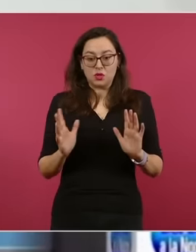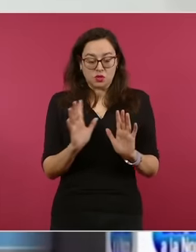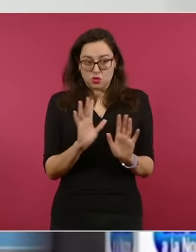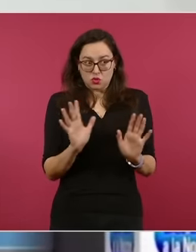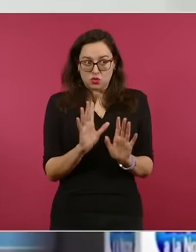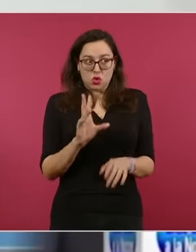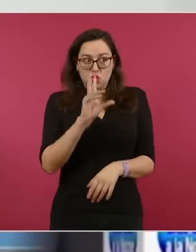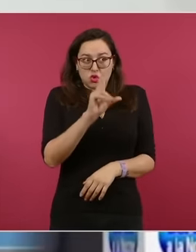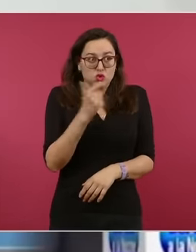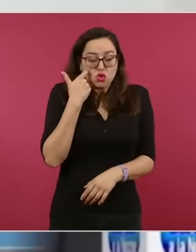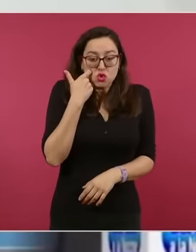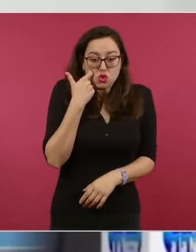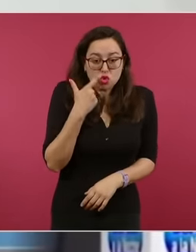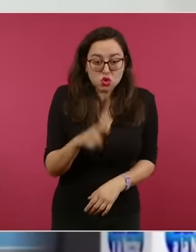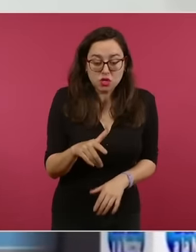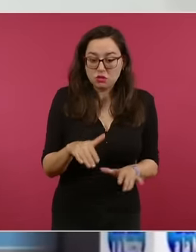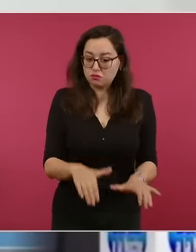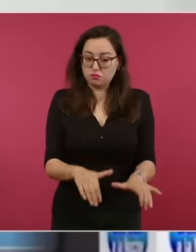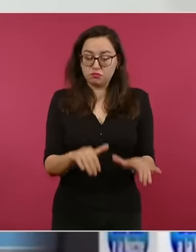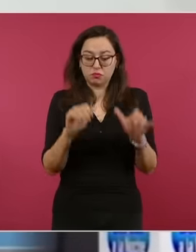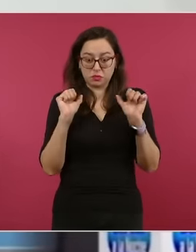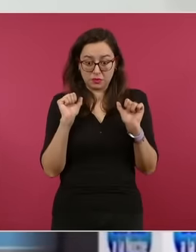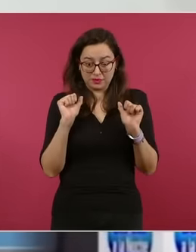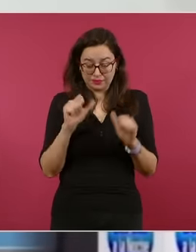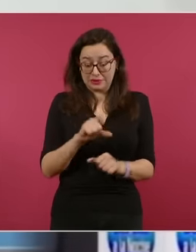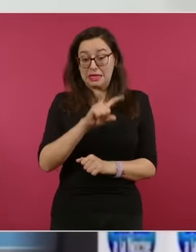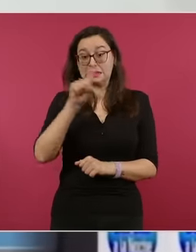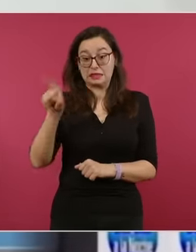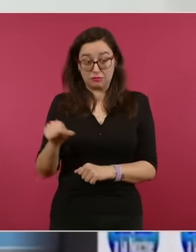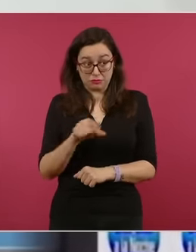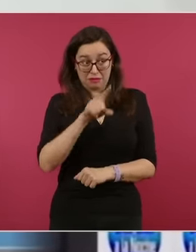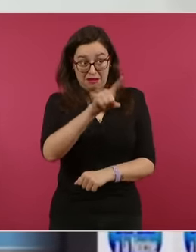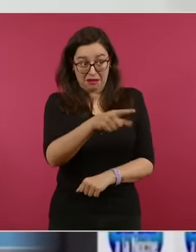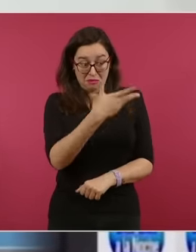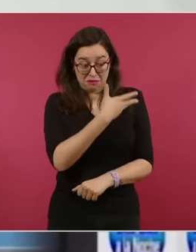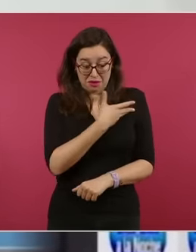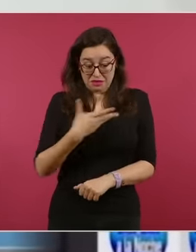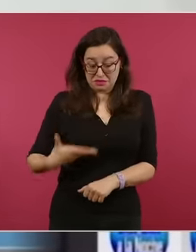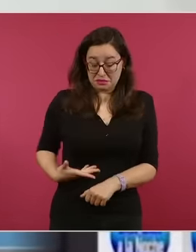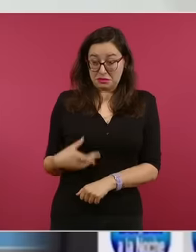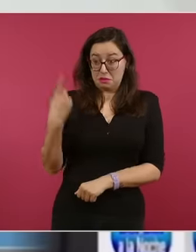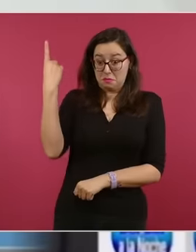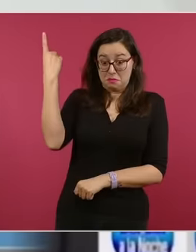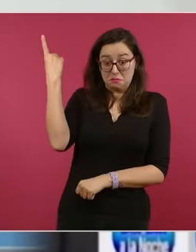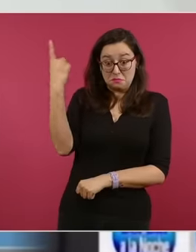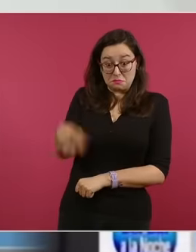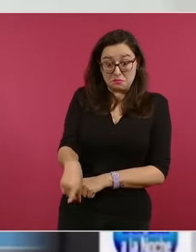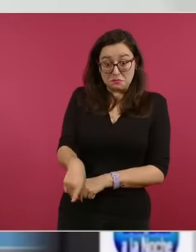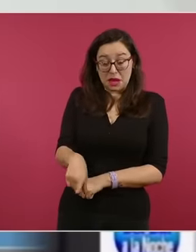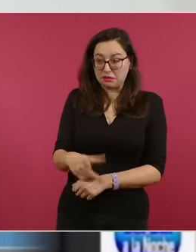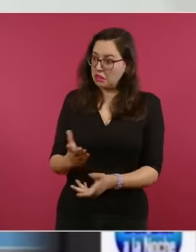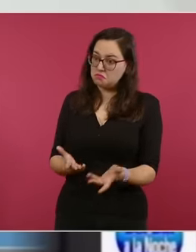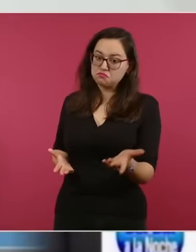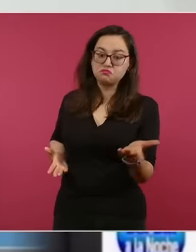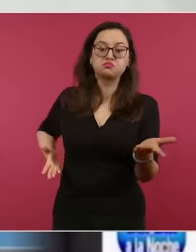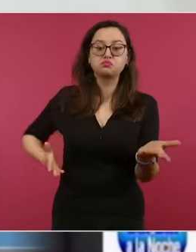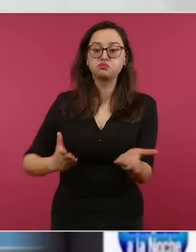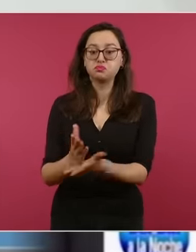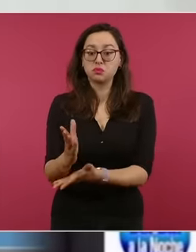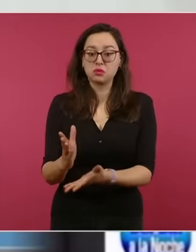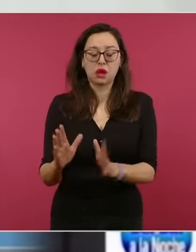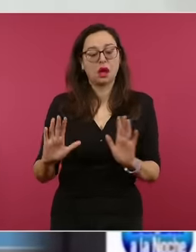en que él dio a conocer su decisión, dio una orden directa a las fuerzas del orden y